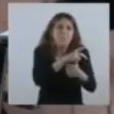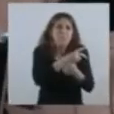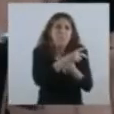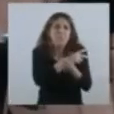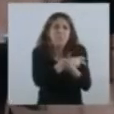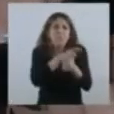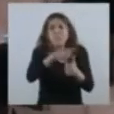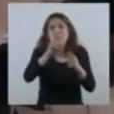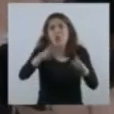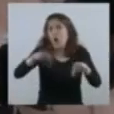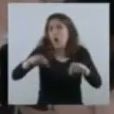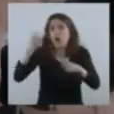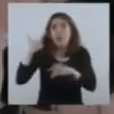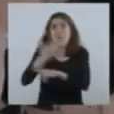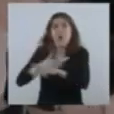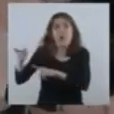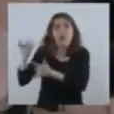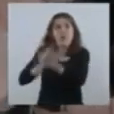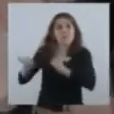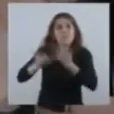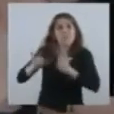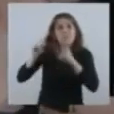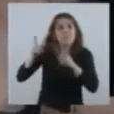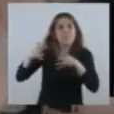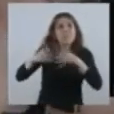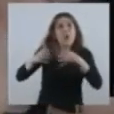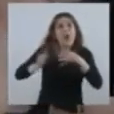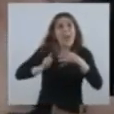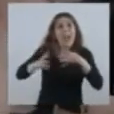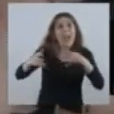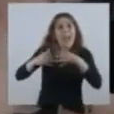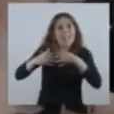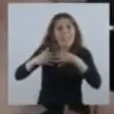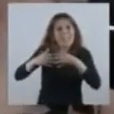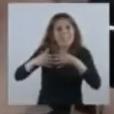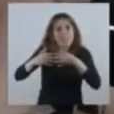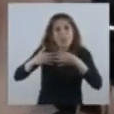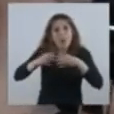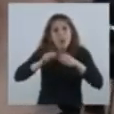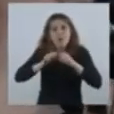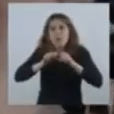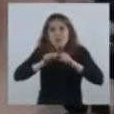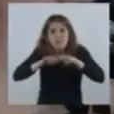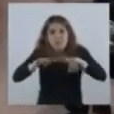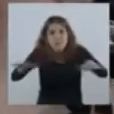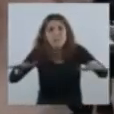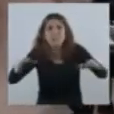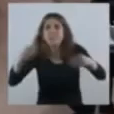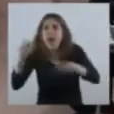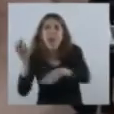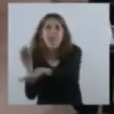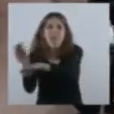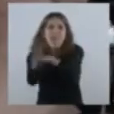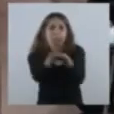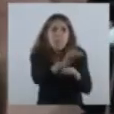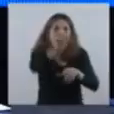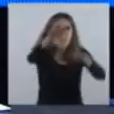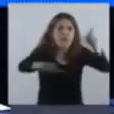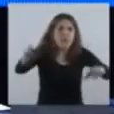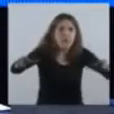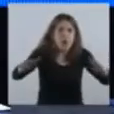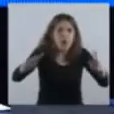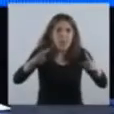gobernador cuánto ayuda el ejército en llevar recursos y alimentos a lugares alejados.